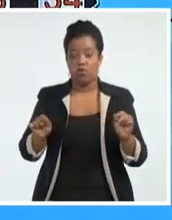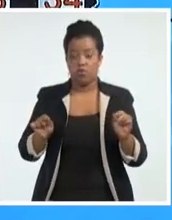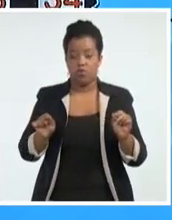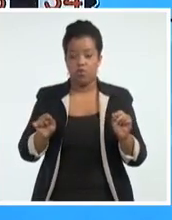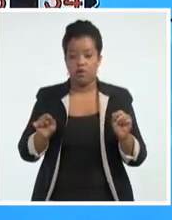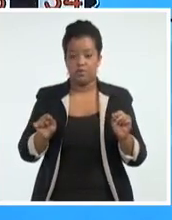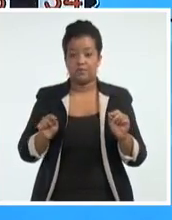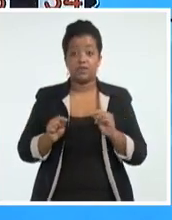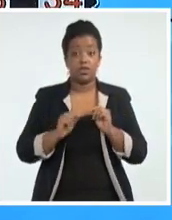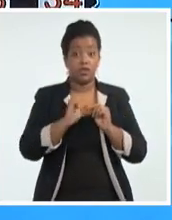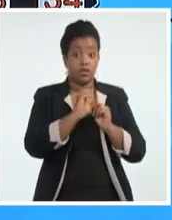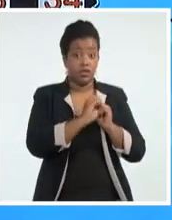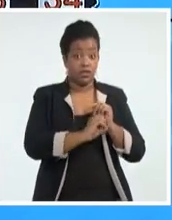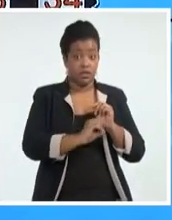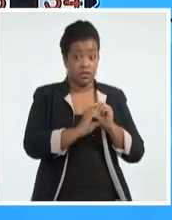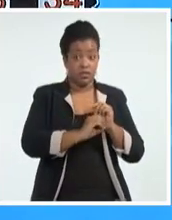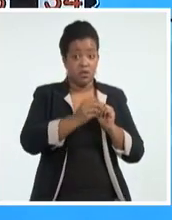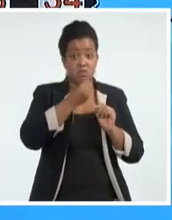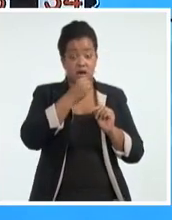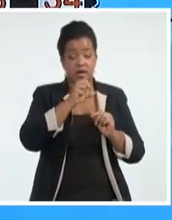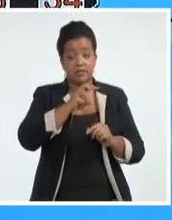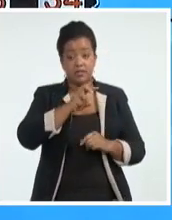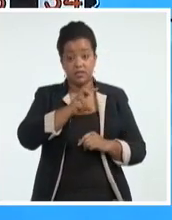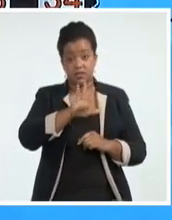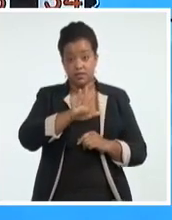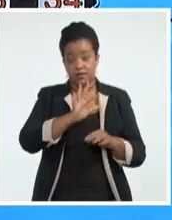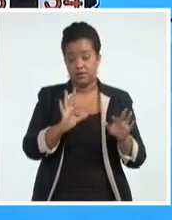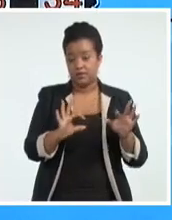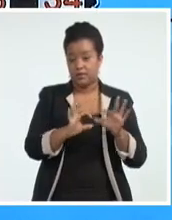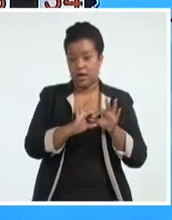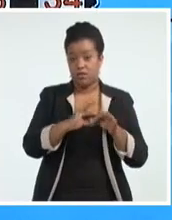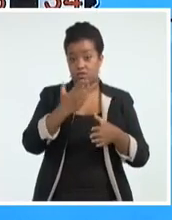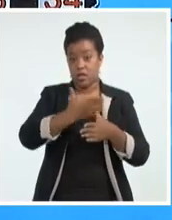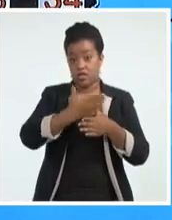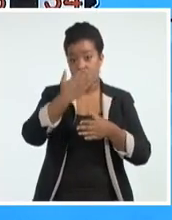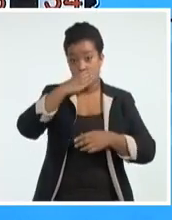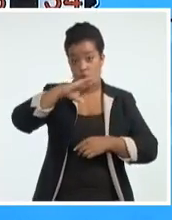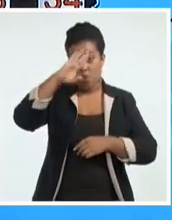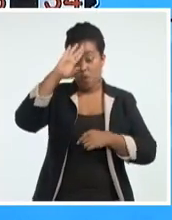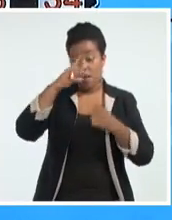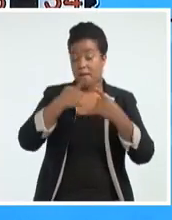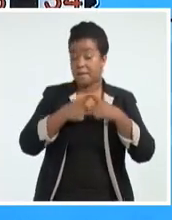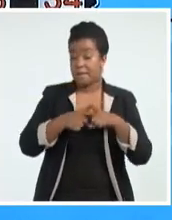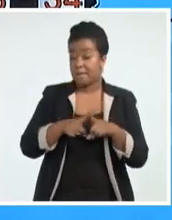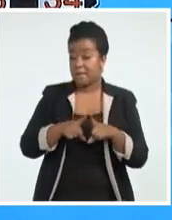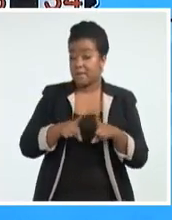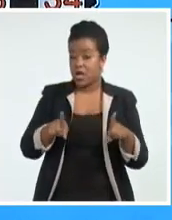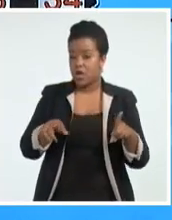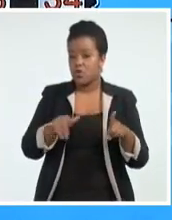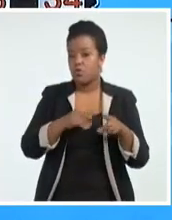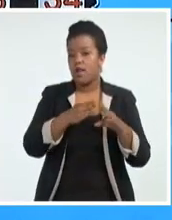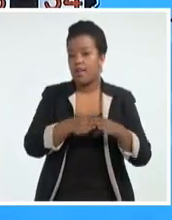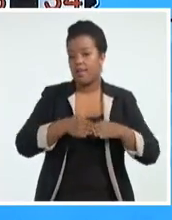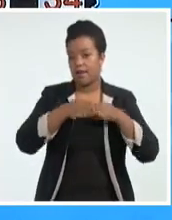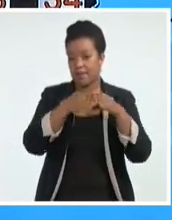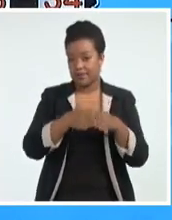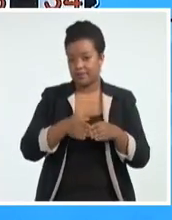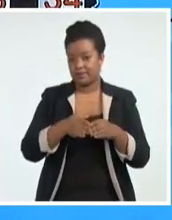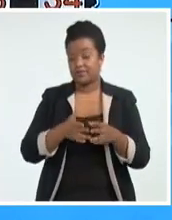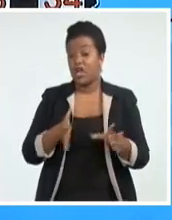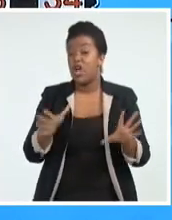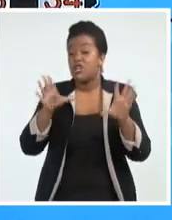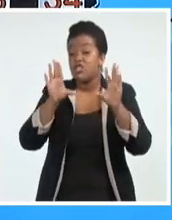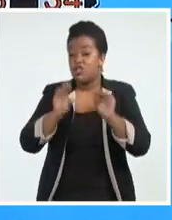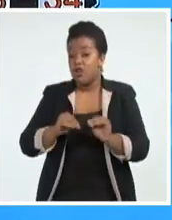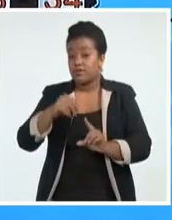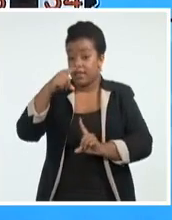En el oriente pudieran llegar hasta 35 grados en Santiago de Cuba, pero también en Granma. En la noche los valores